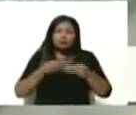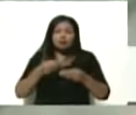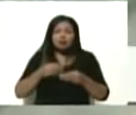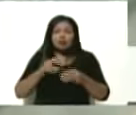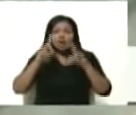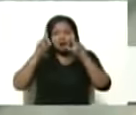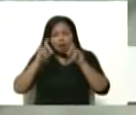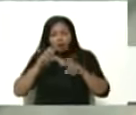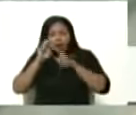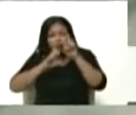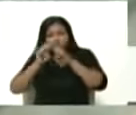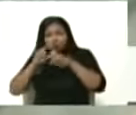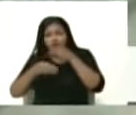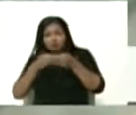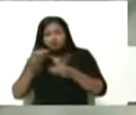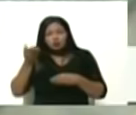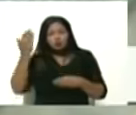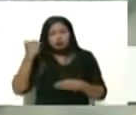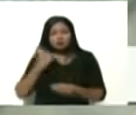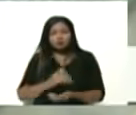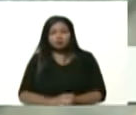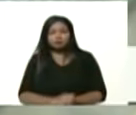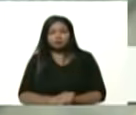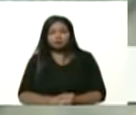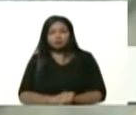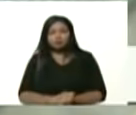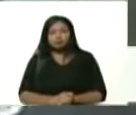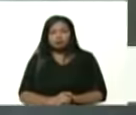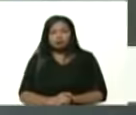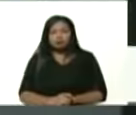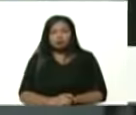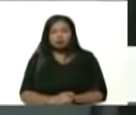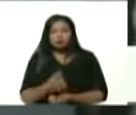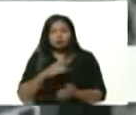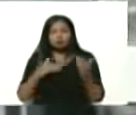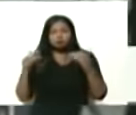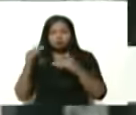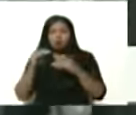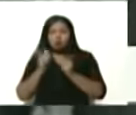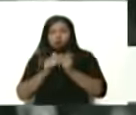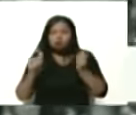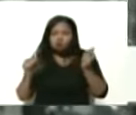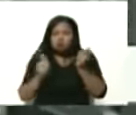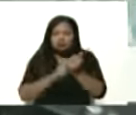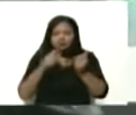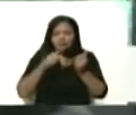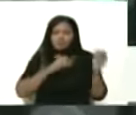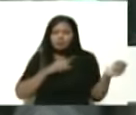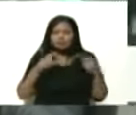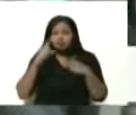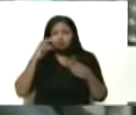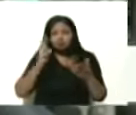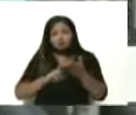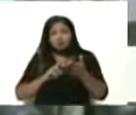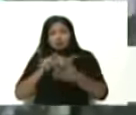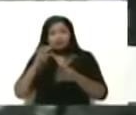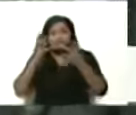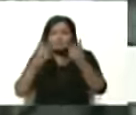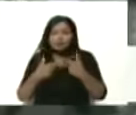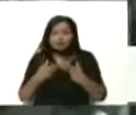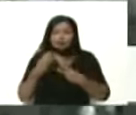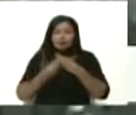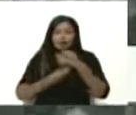presidente bueno y ahora estamos en una etapa superior cómo sustituir importación de verdad cómo transformar que esta empresa